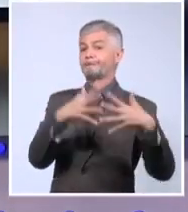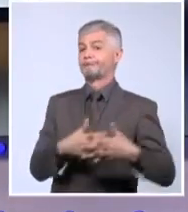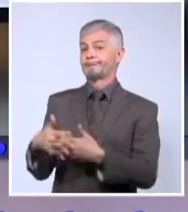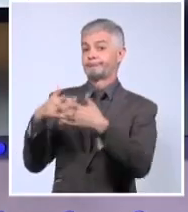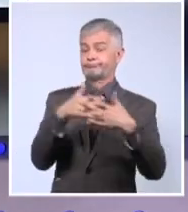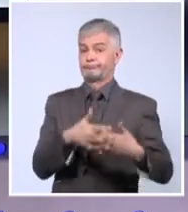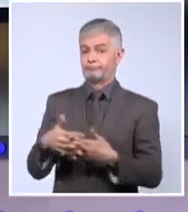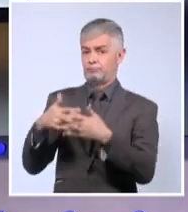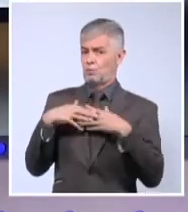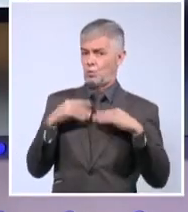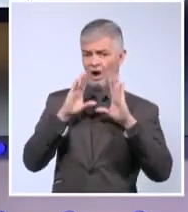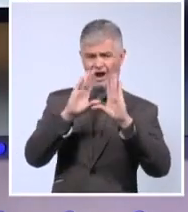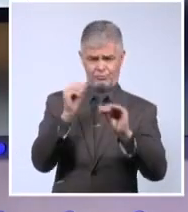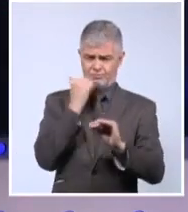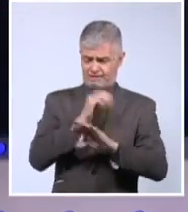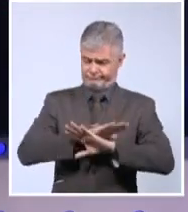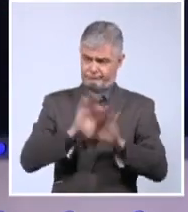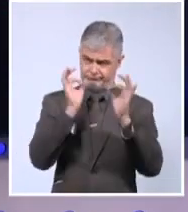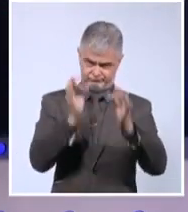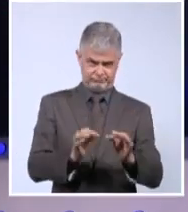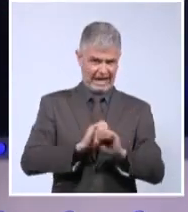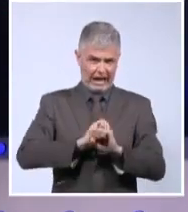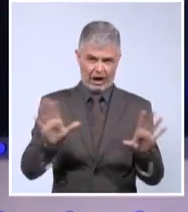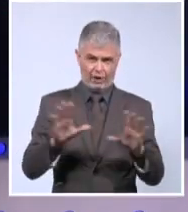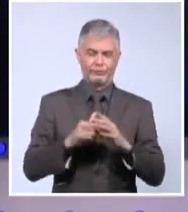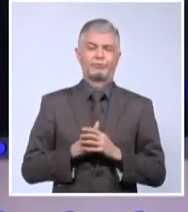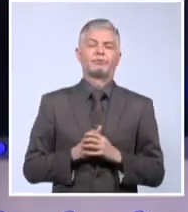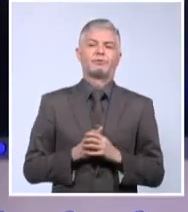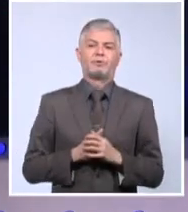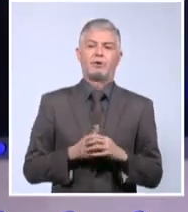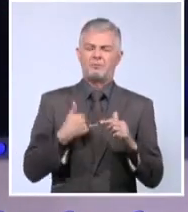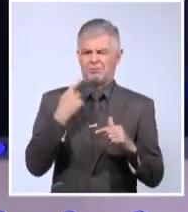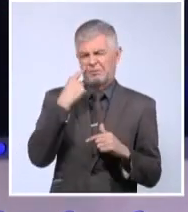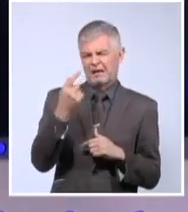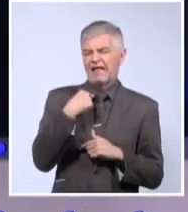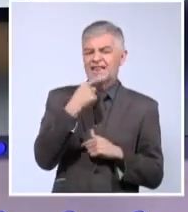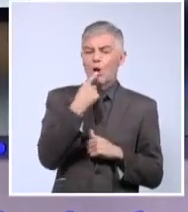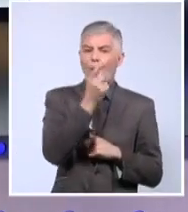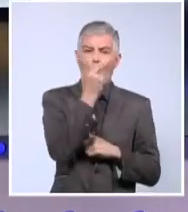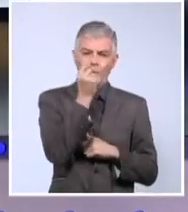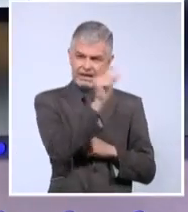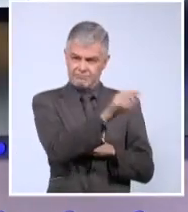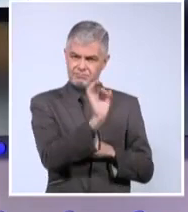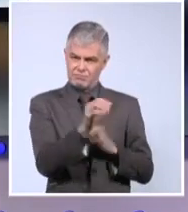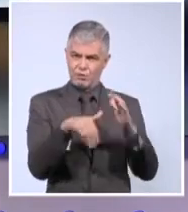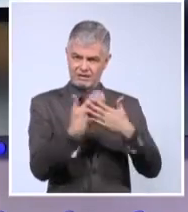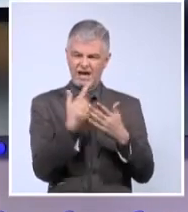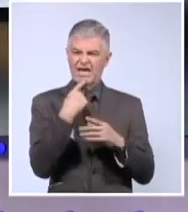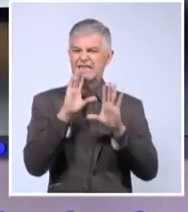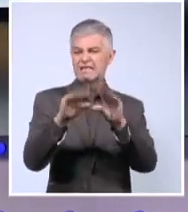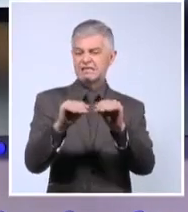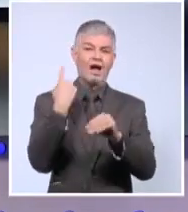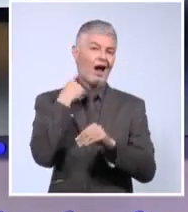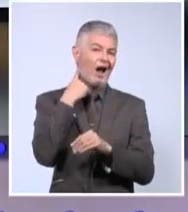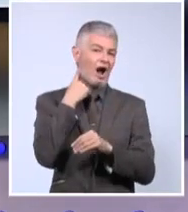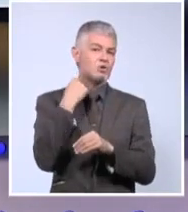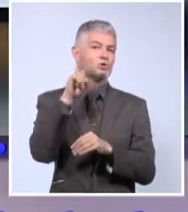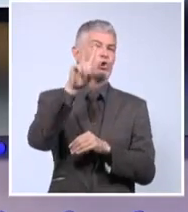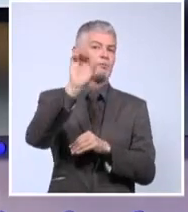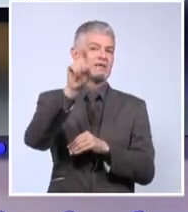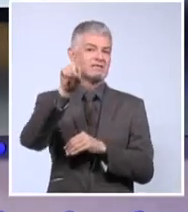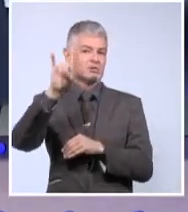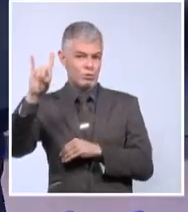No digo más. Pero veamos qué dijo él ese día. Recuerdo que, Marco, año 2019,